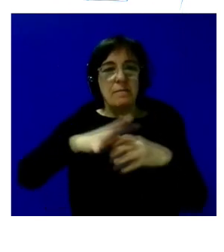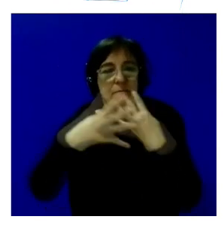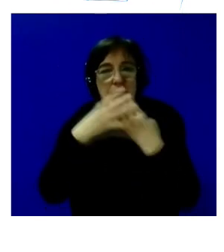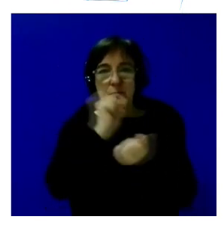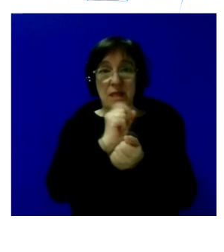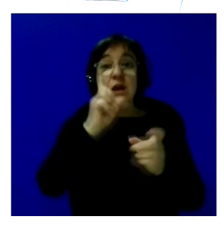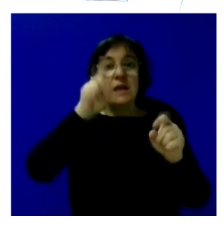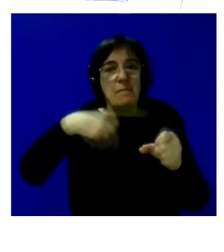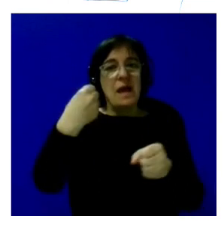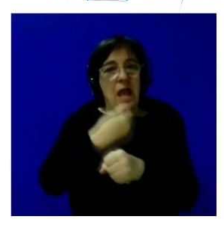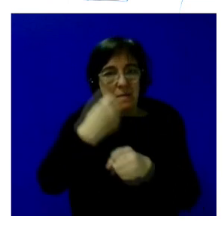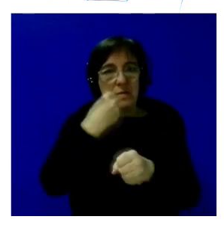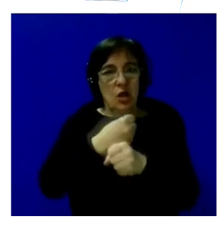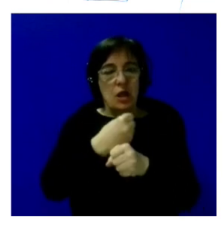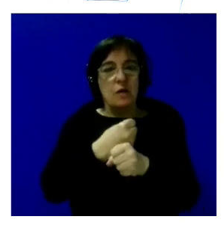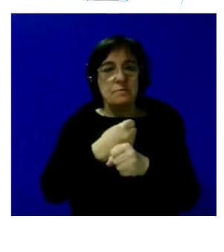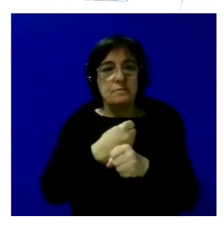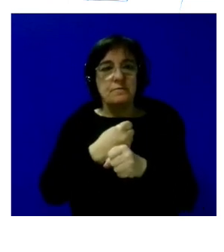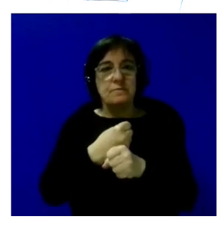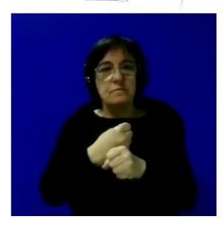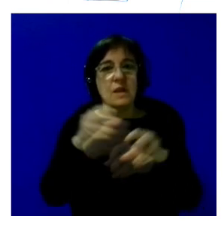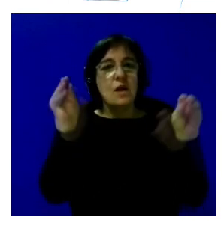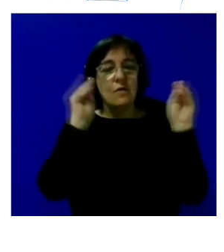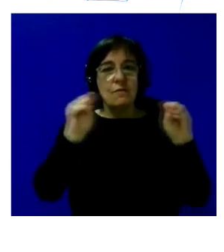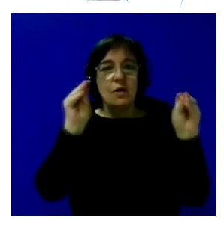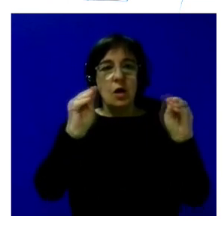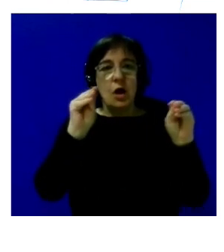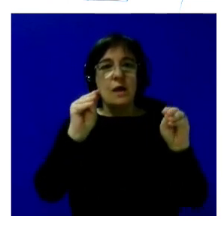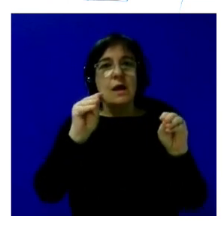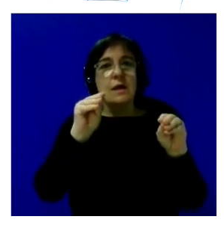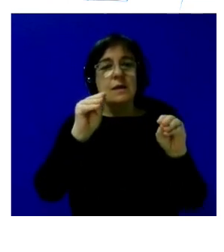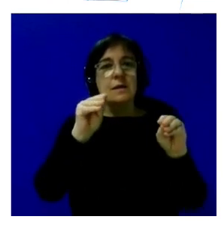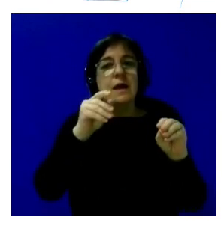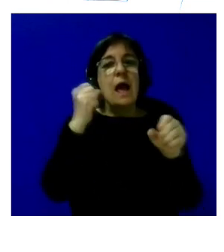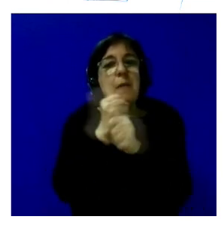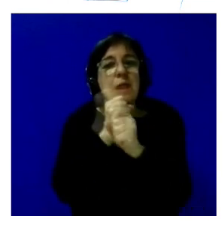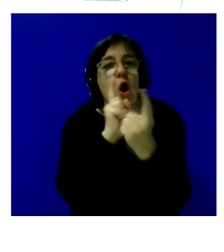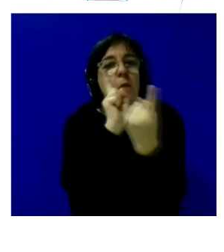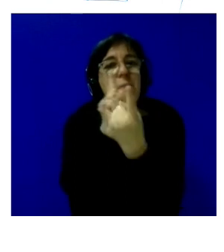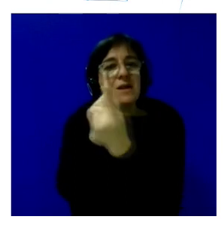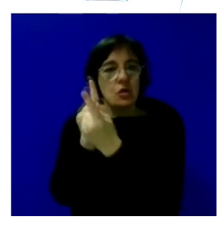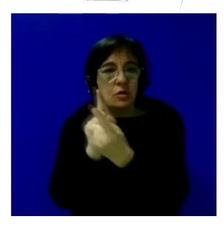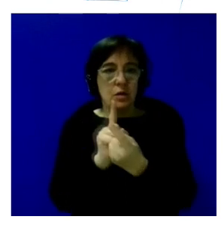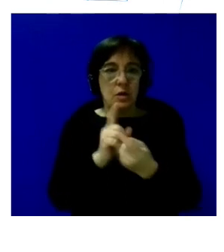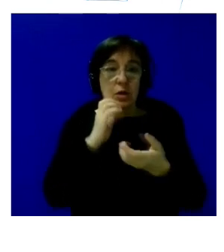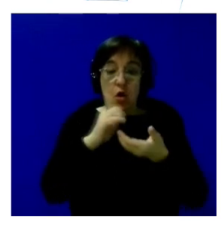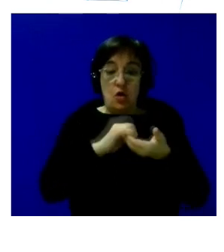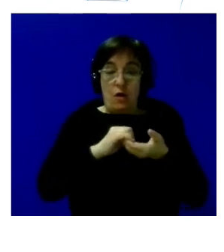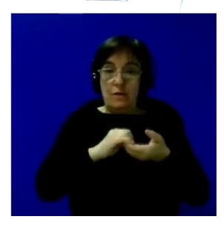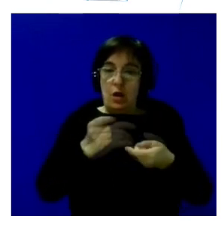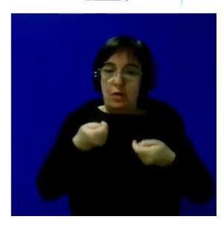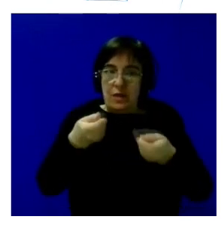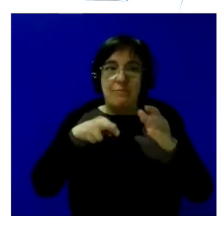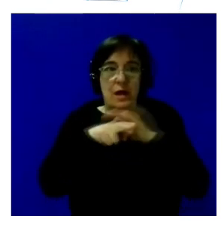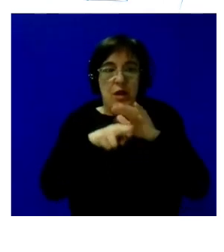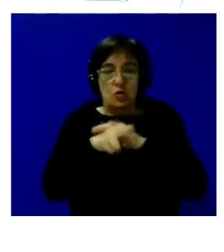empleo sobre todo de la formación en empleo personalizado Confederación proveía de recursos económicos